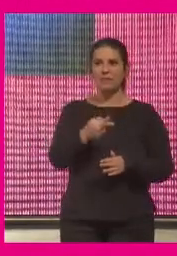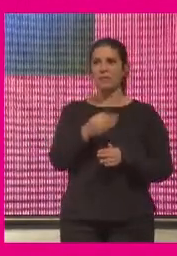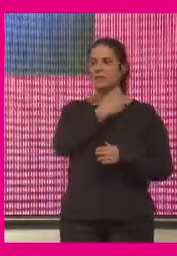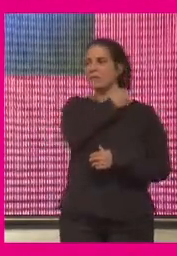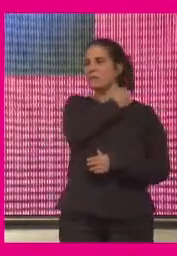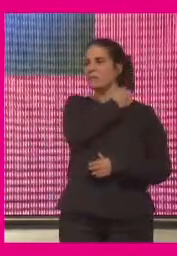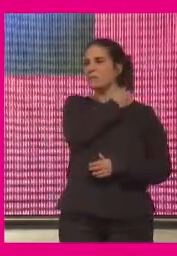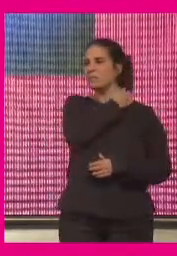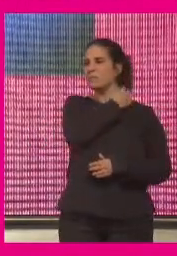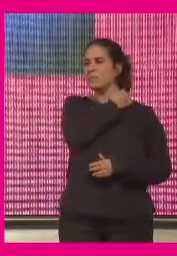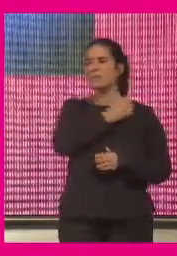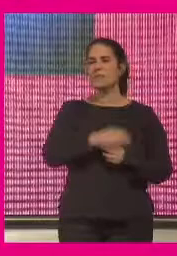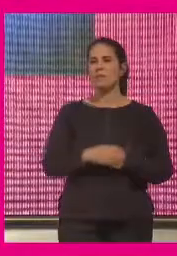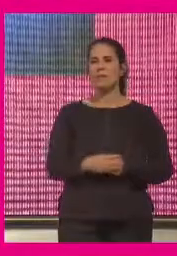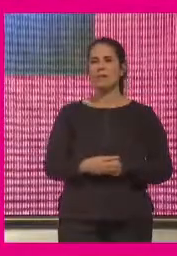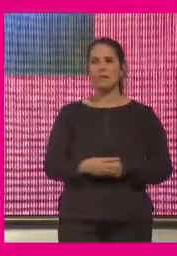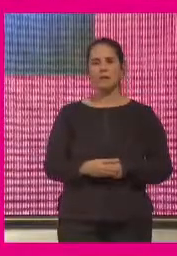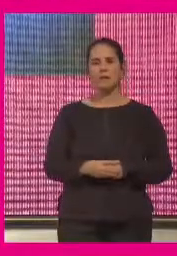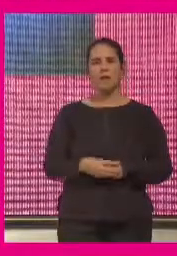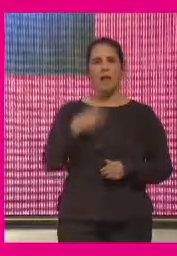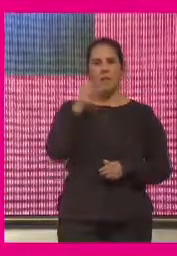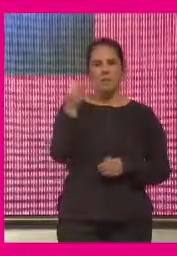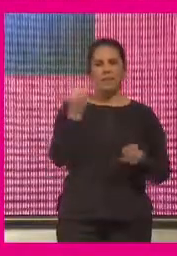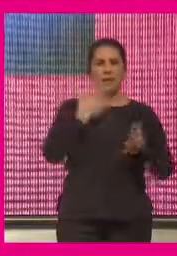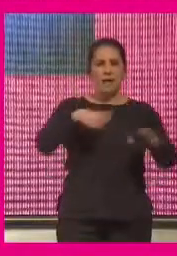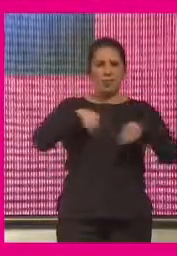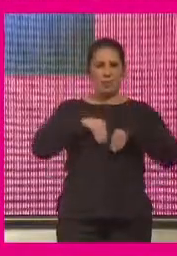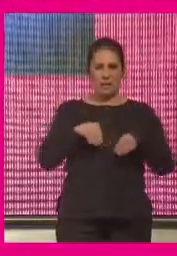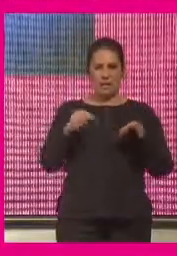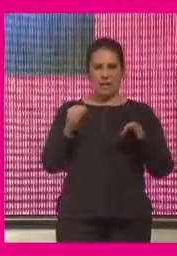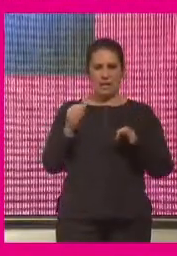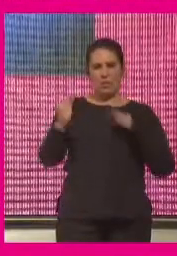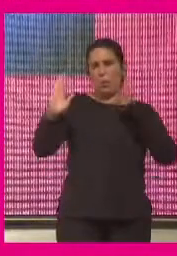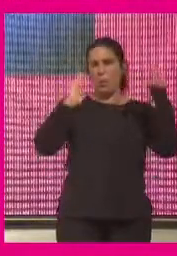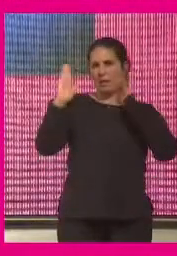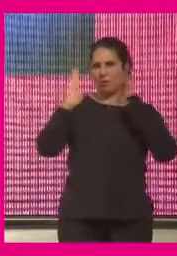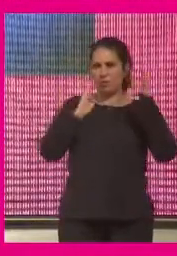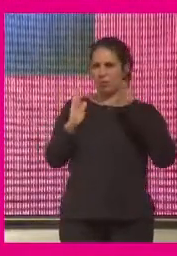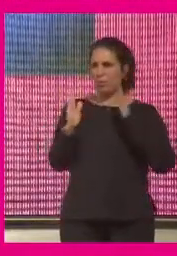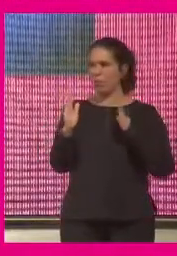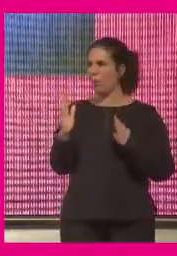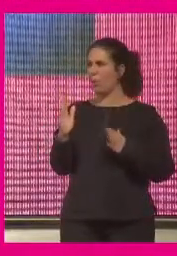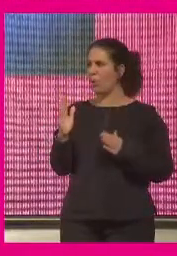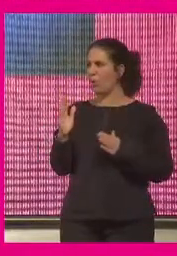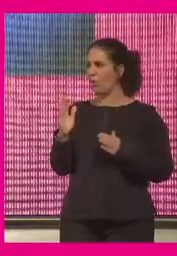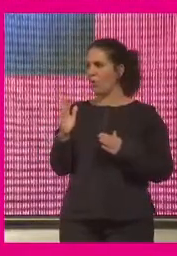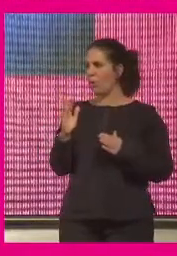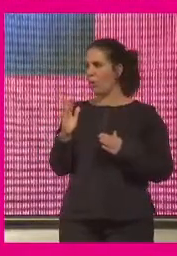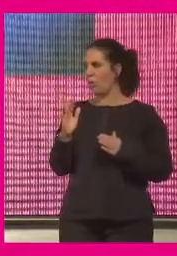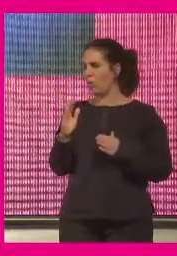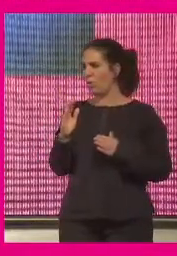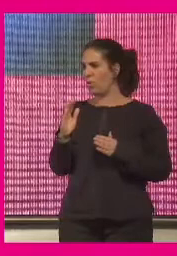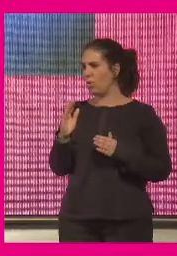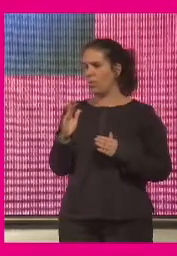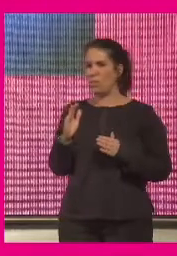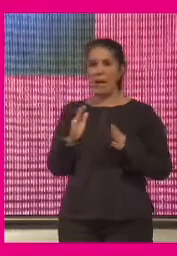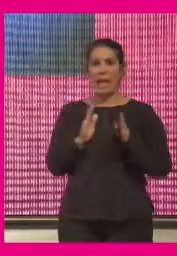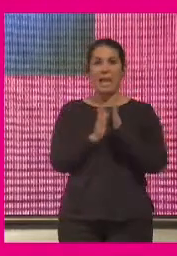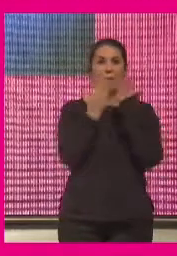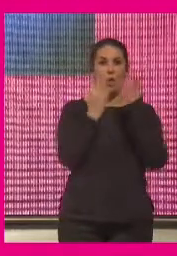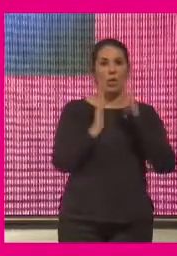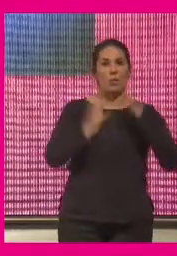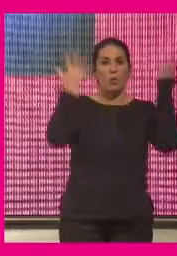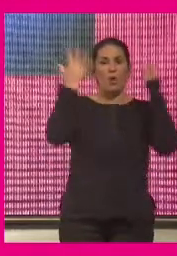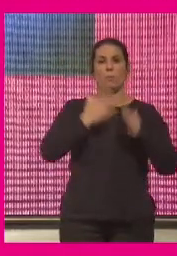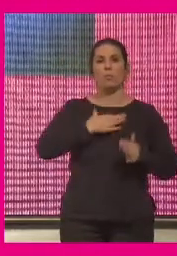que de igual manera que en un determinado momento el libro revolucionó la